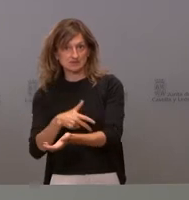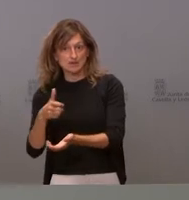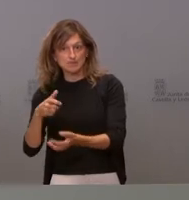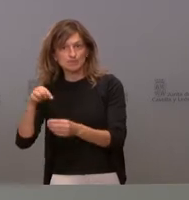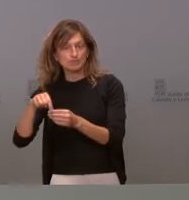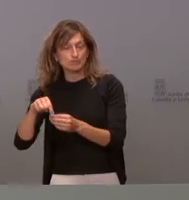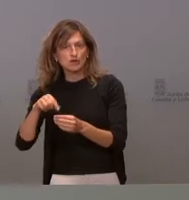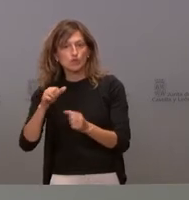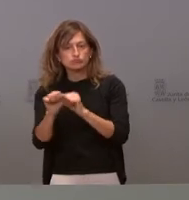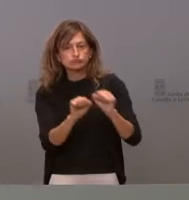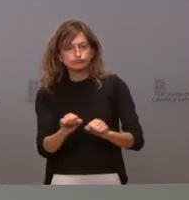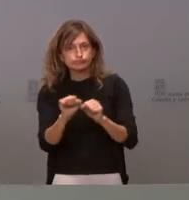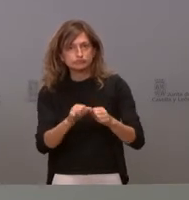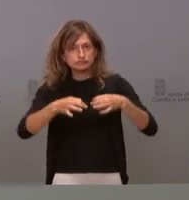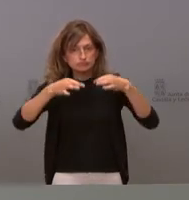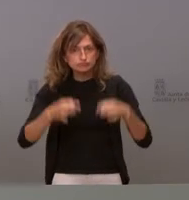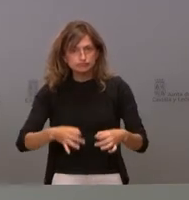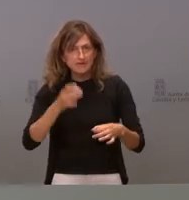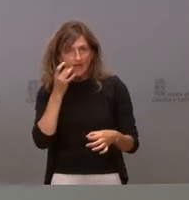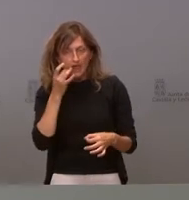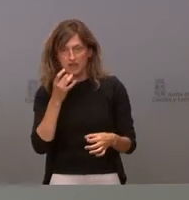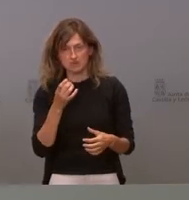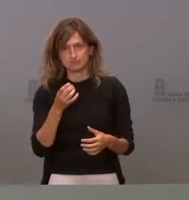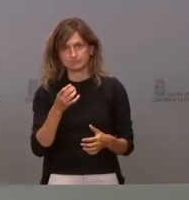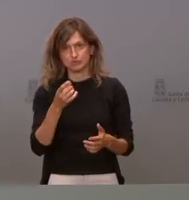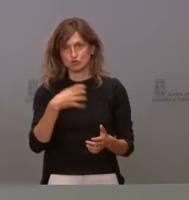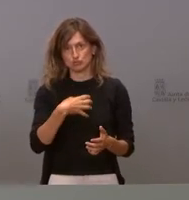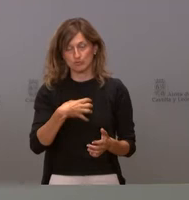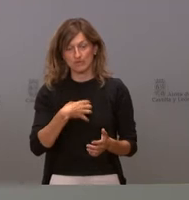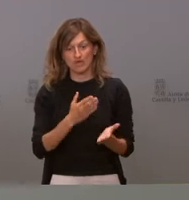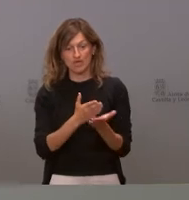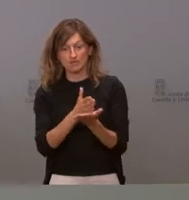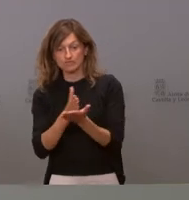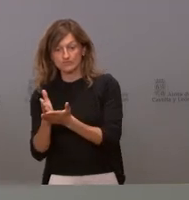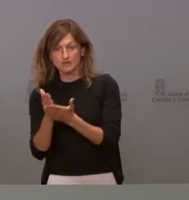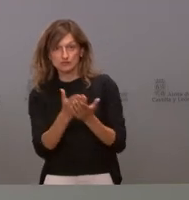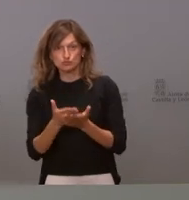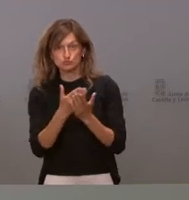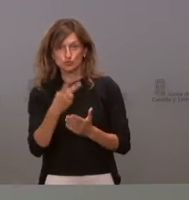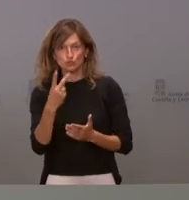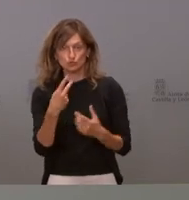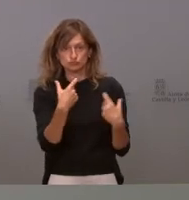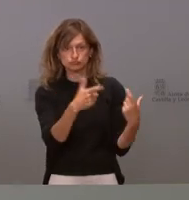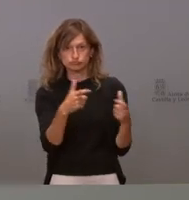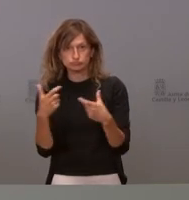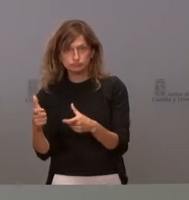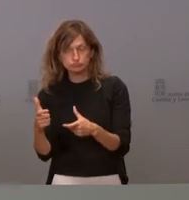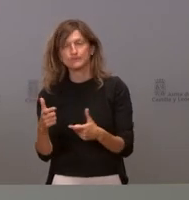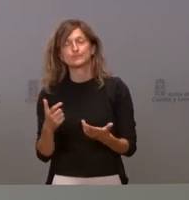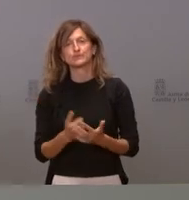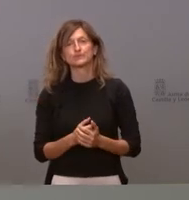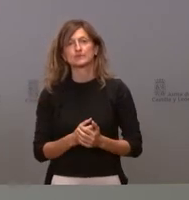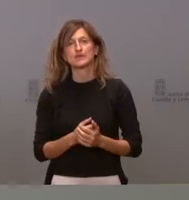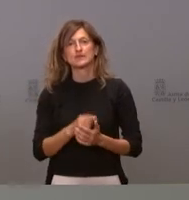inmunidad de verdad que uno puede tener y, de hecho, los dos estudios que están ahora publicados en Nacho es lo que hacen y, de hecho, uno de los